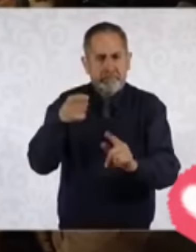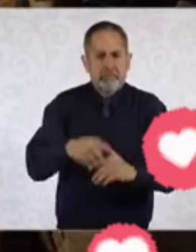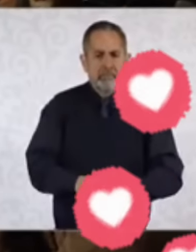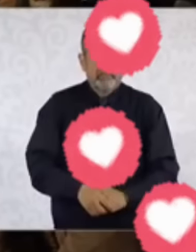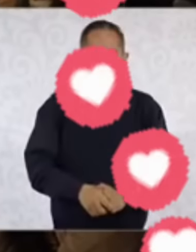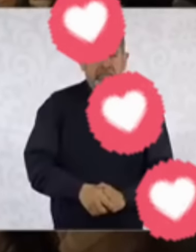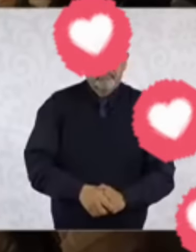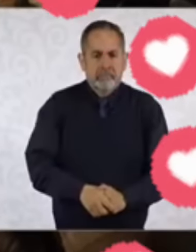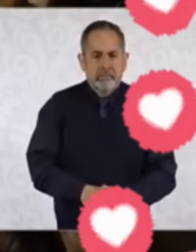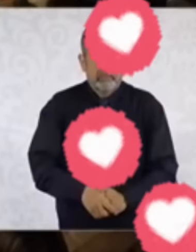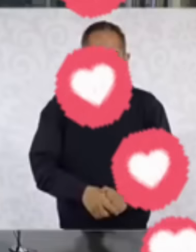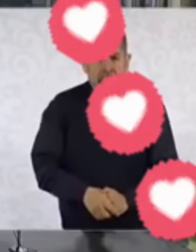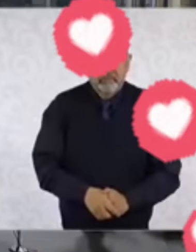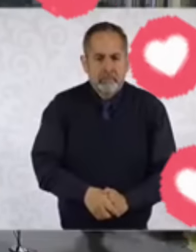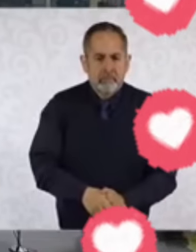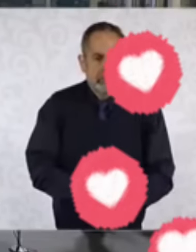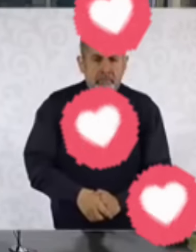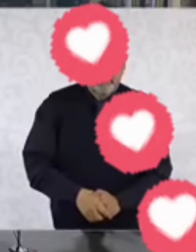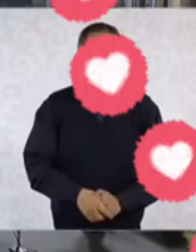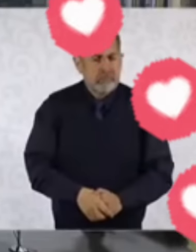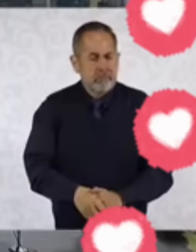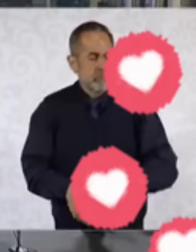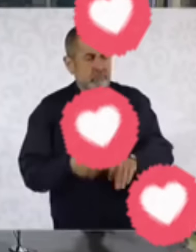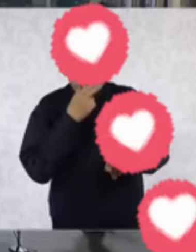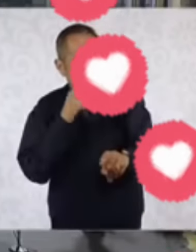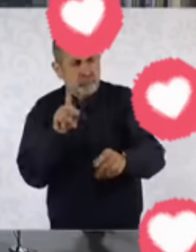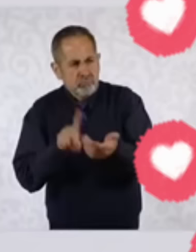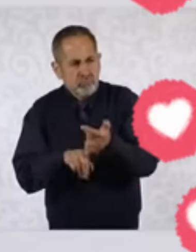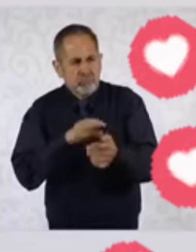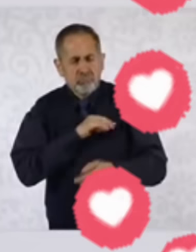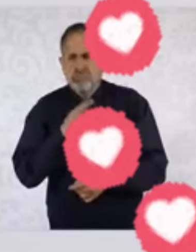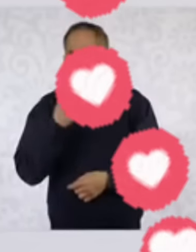O lo va a poner a poder demandar por ley y así. Así es.